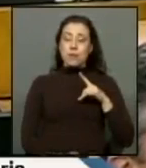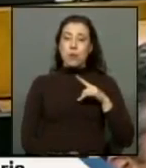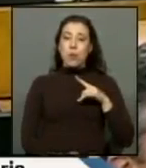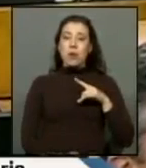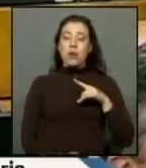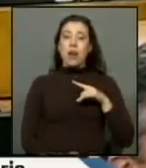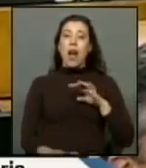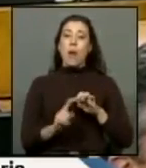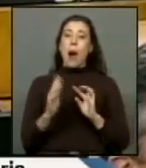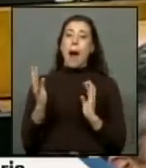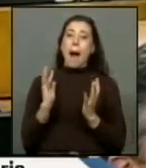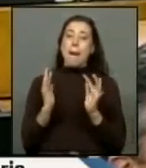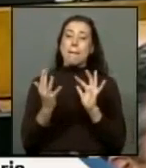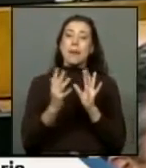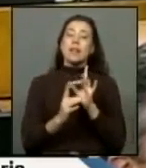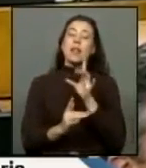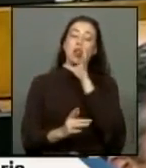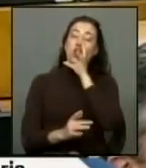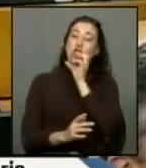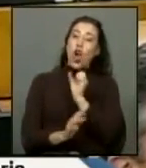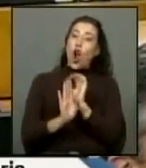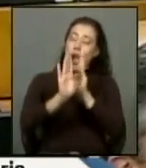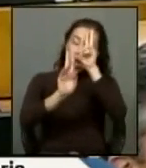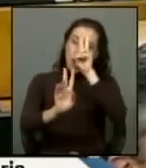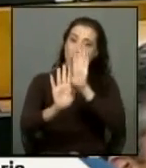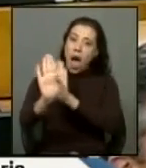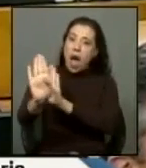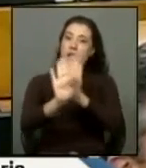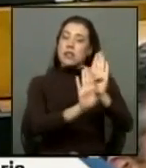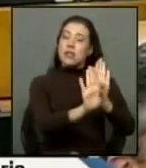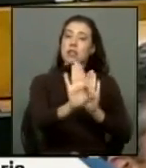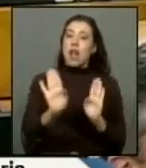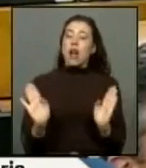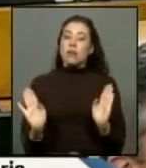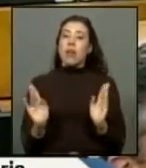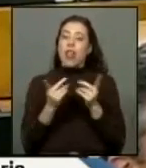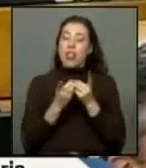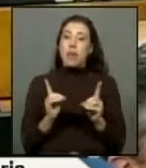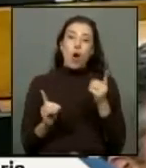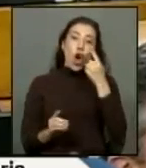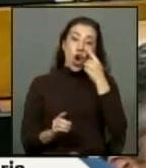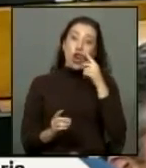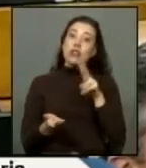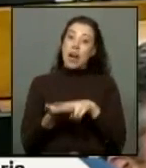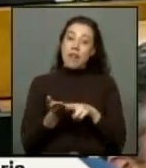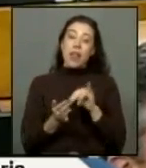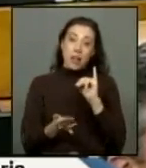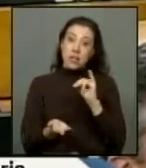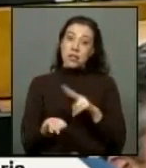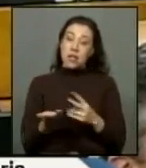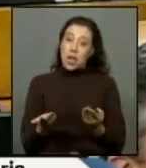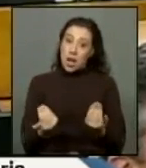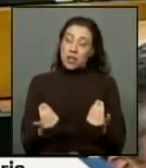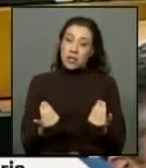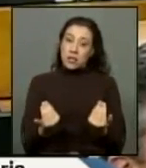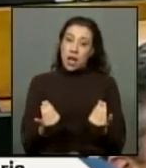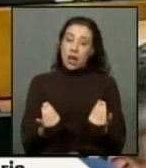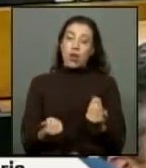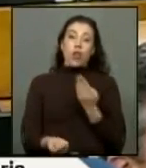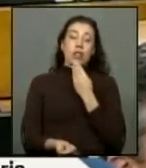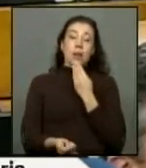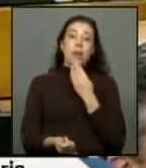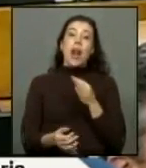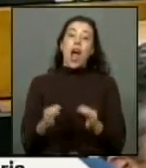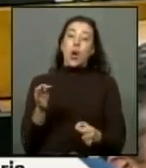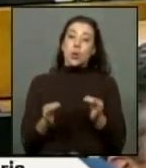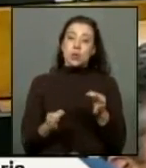de tolerancia y democracia conocer la verdad es necesario y además de la verdad y